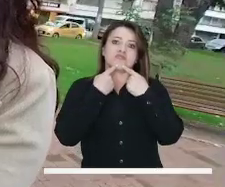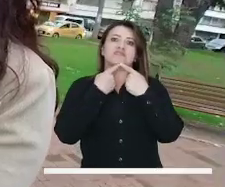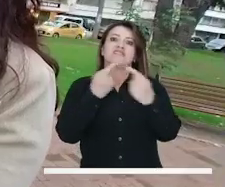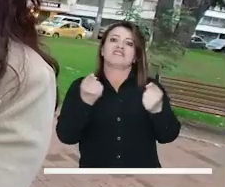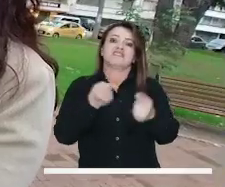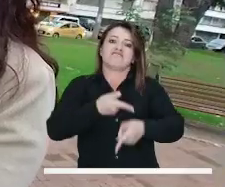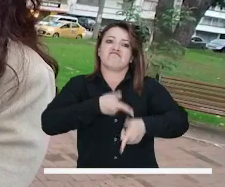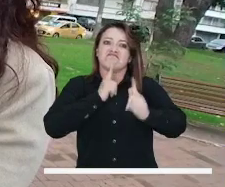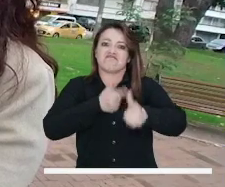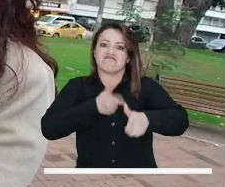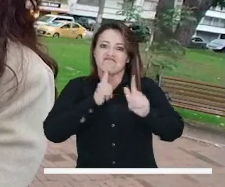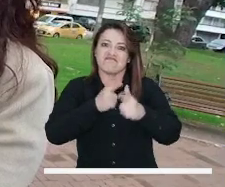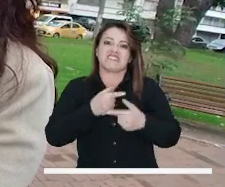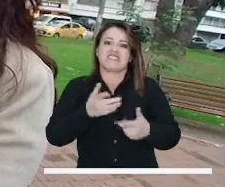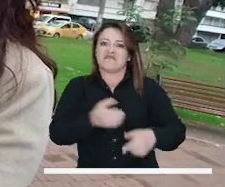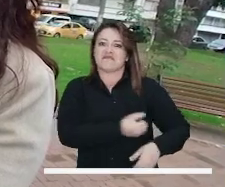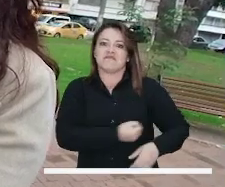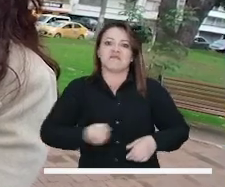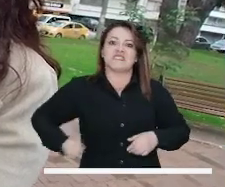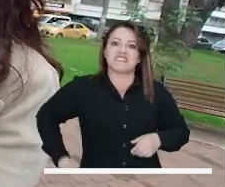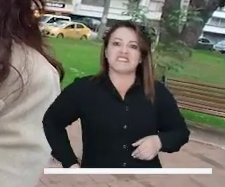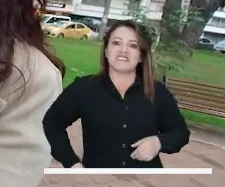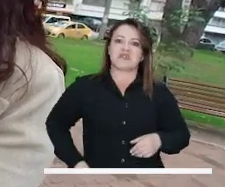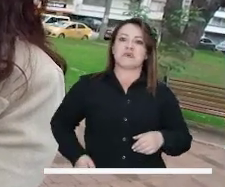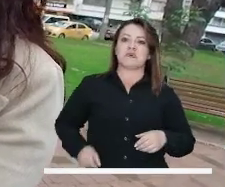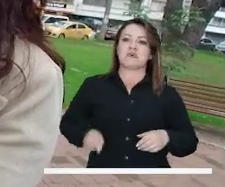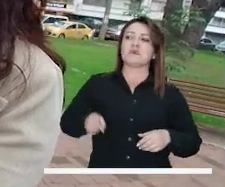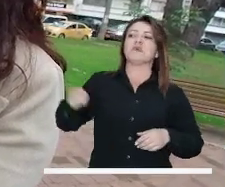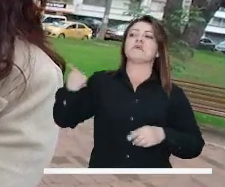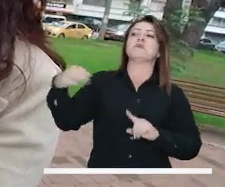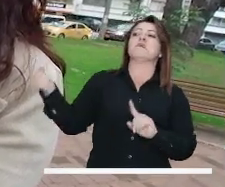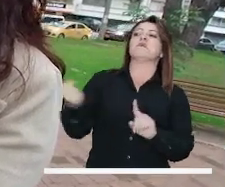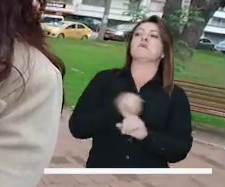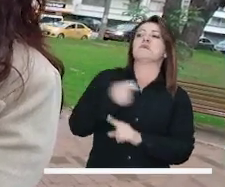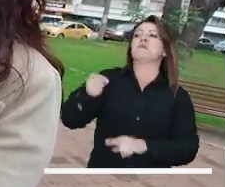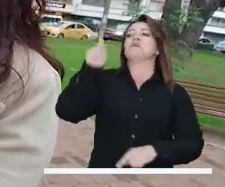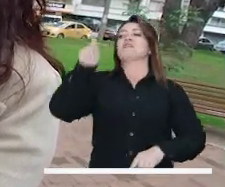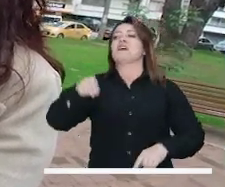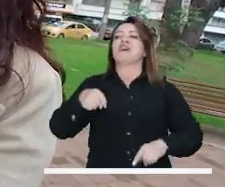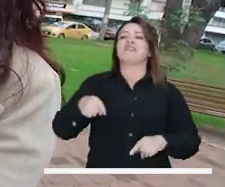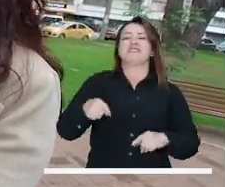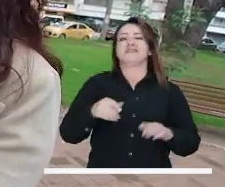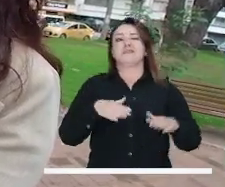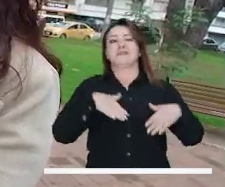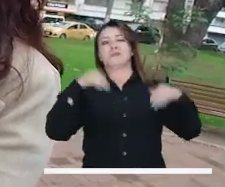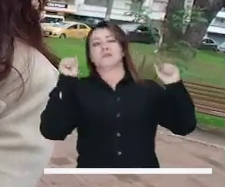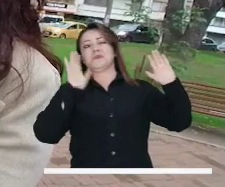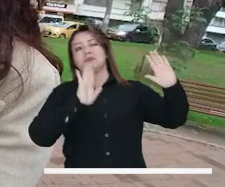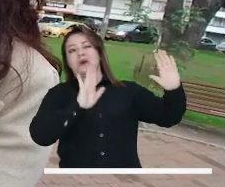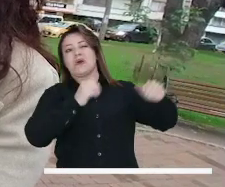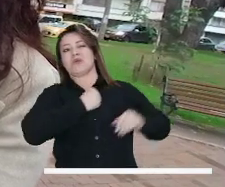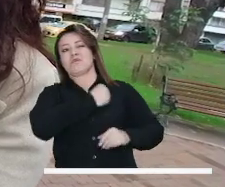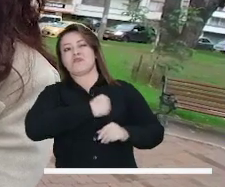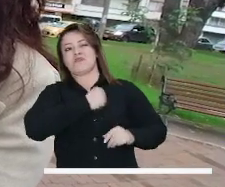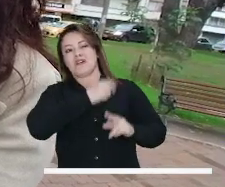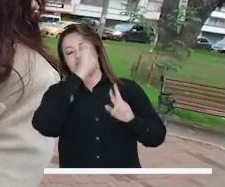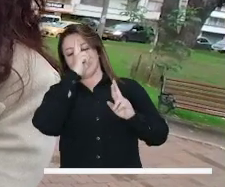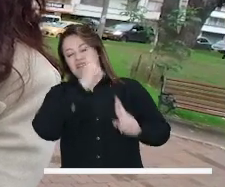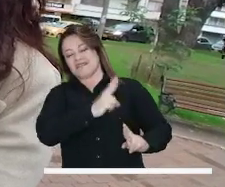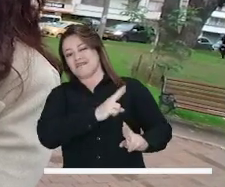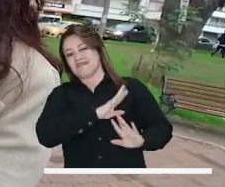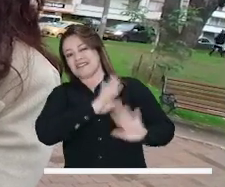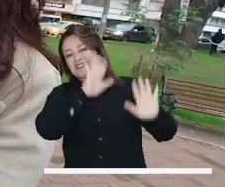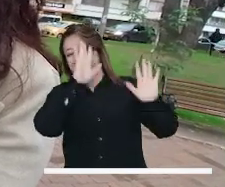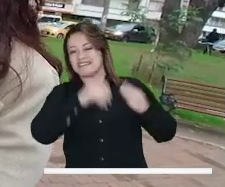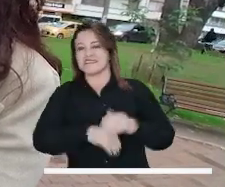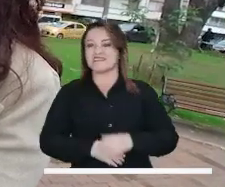Yo tengo amigos que a veces tiran unos comentarios, ni siquiera en humor, sino de forma real, que tiran comentarios machistas y es como, uy, eso tienen que pegarle o algo así,